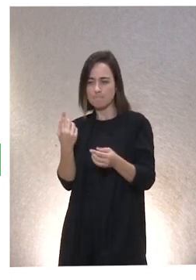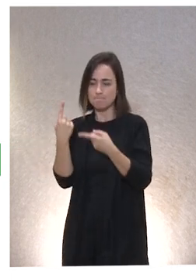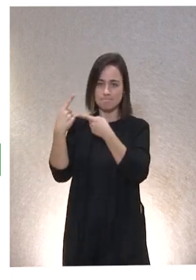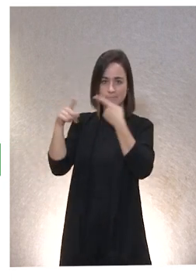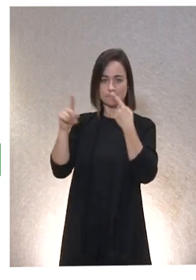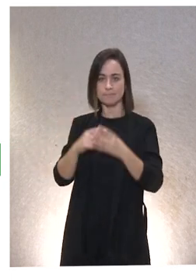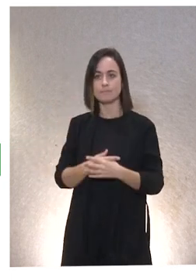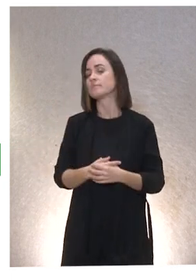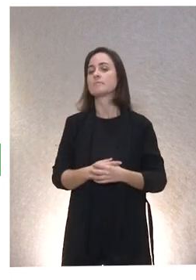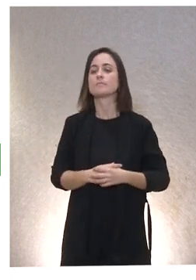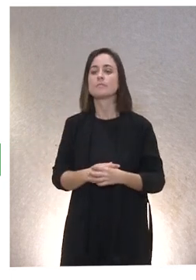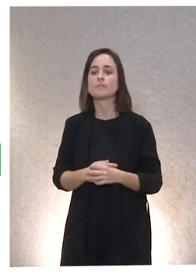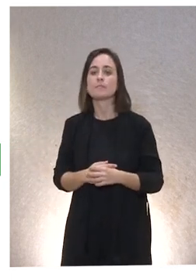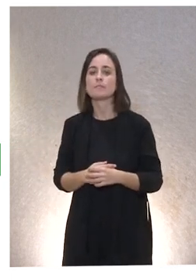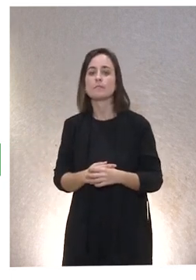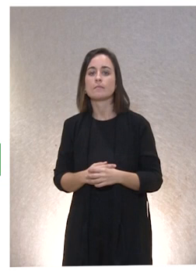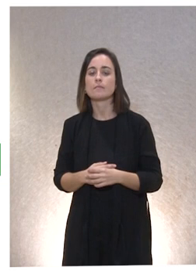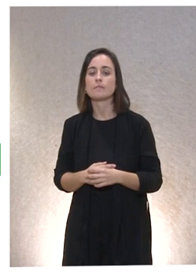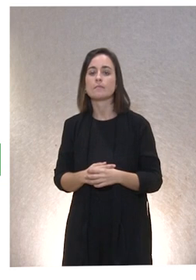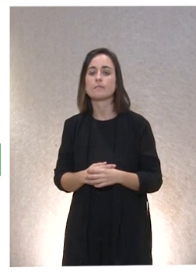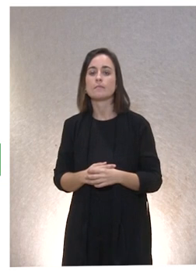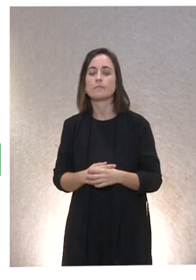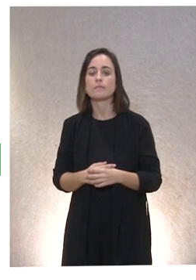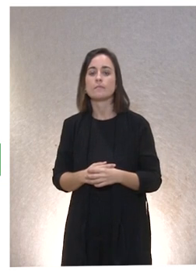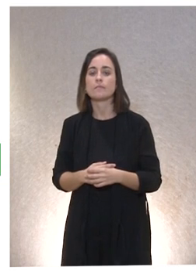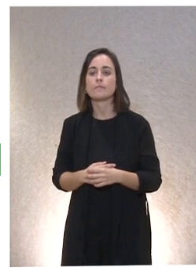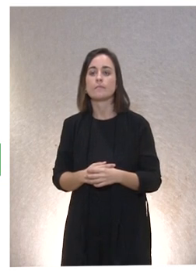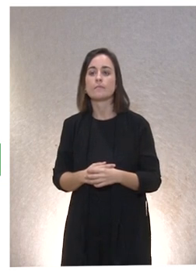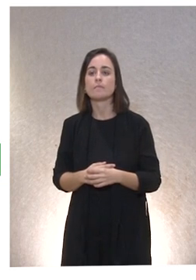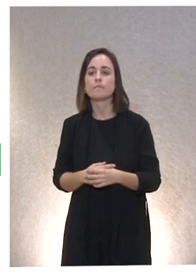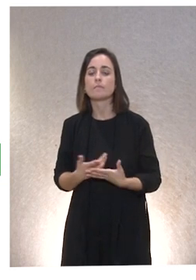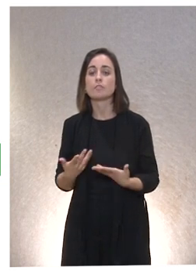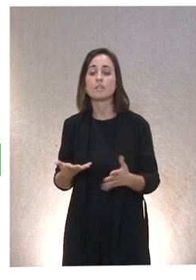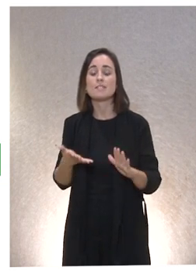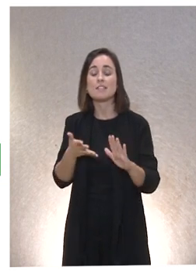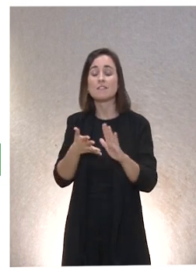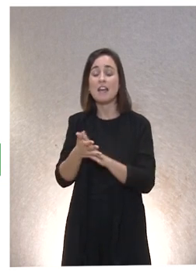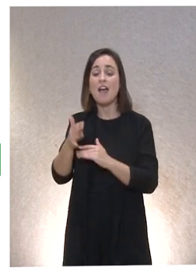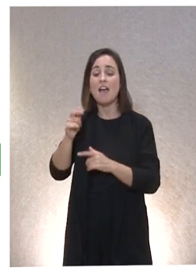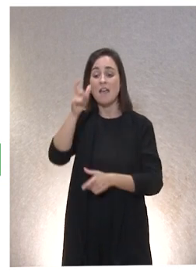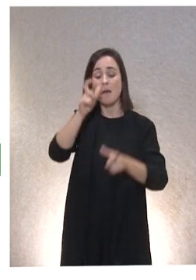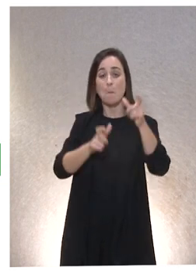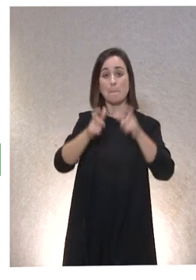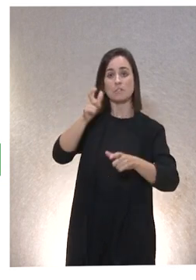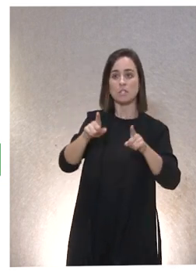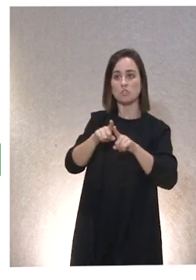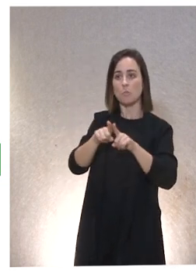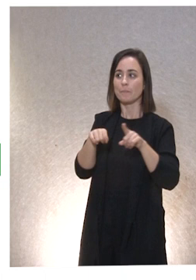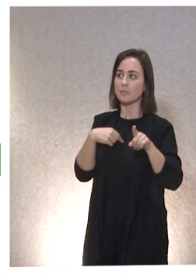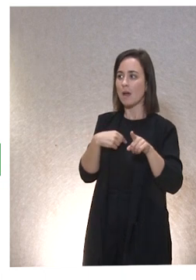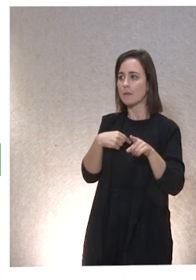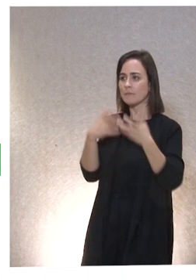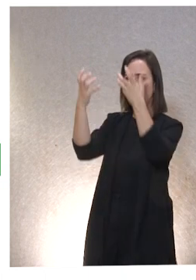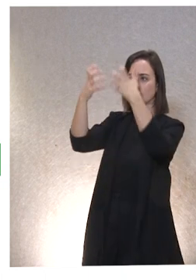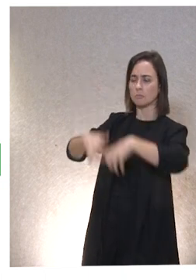Entonces, hay diferencia entre quienes materialmente ofrecen cuidados de quienes ofrecen de verdad cuidados.